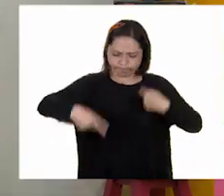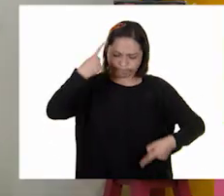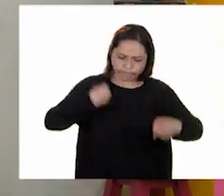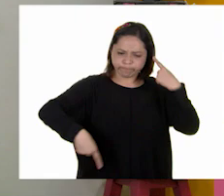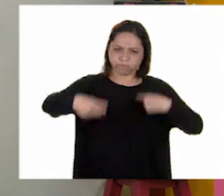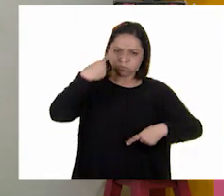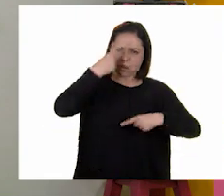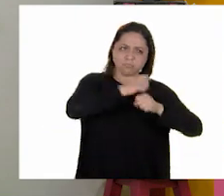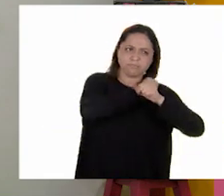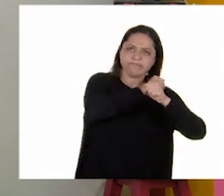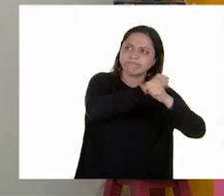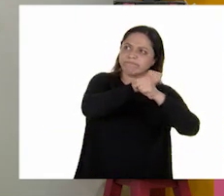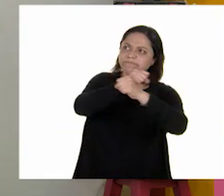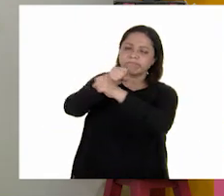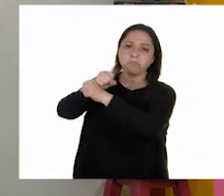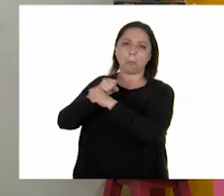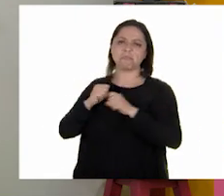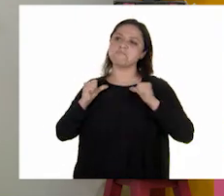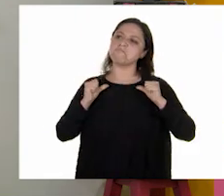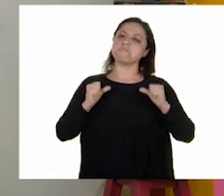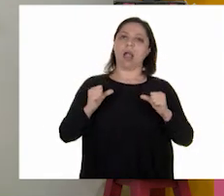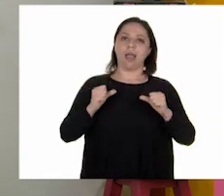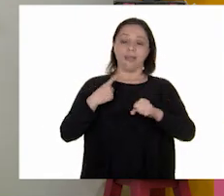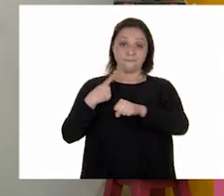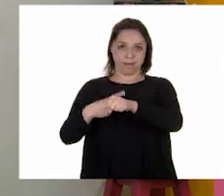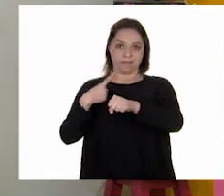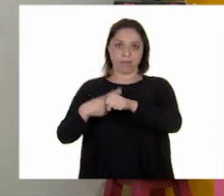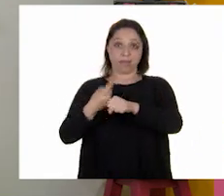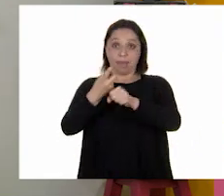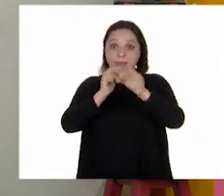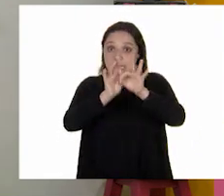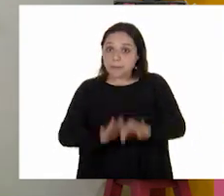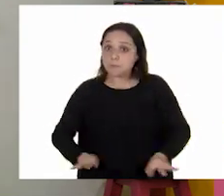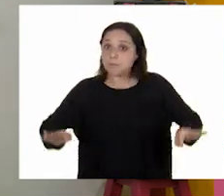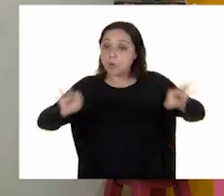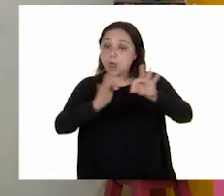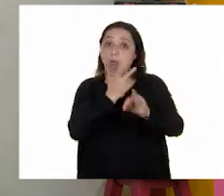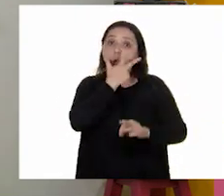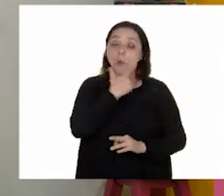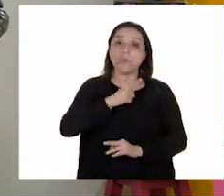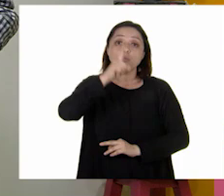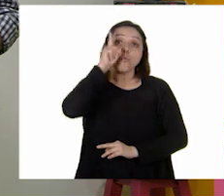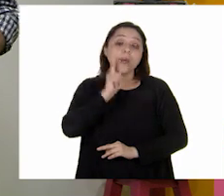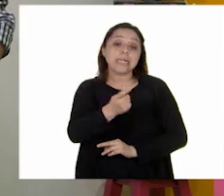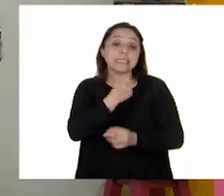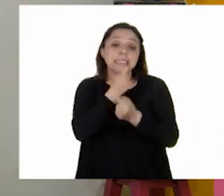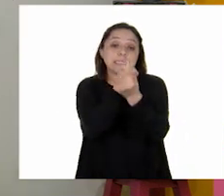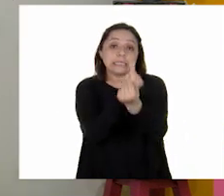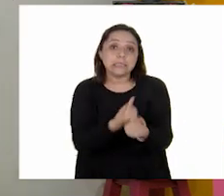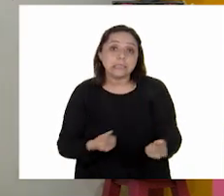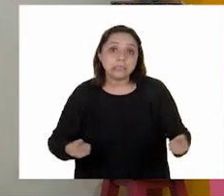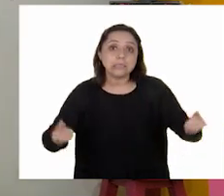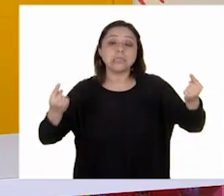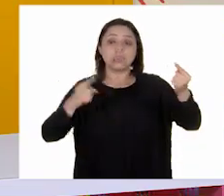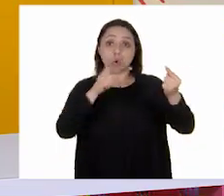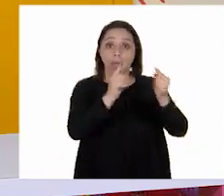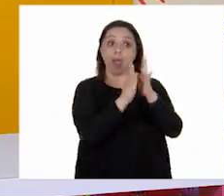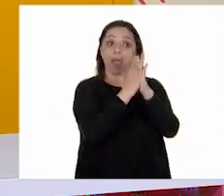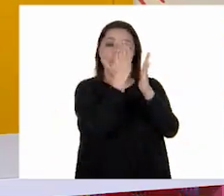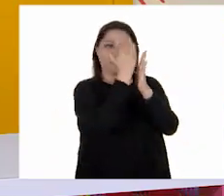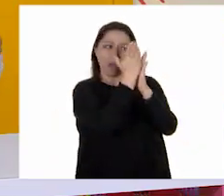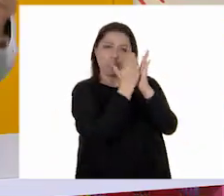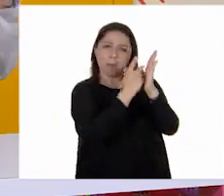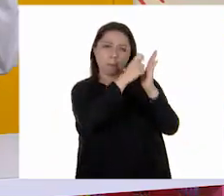producción de anticuerpos, por lo que es de suma importancia que las niñas y los niños tengan su esquema de vacunación